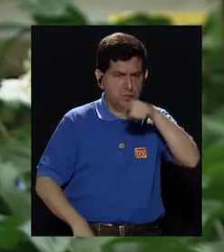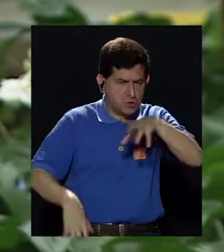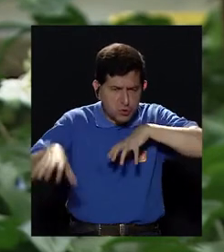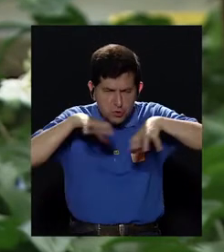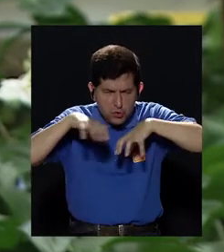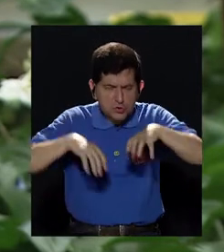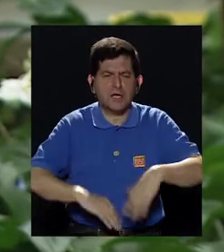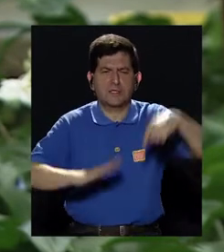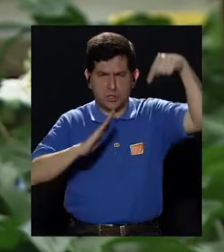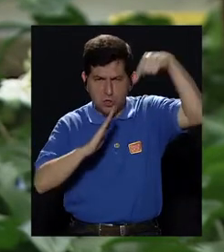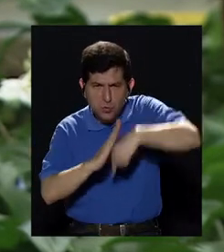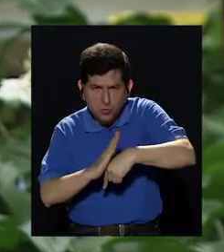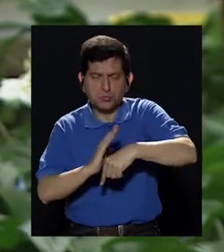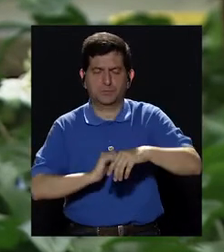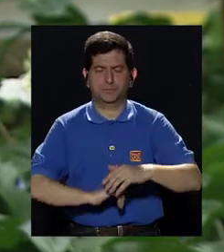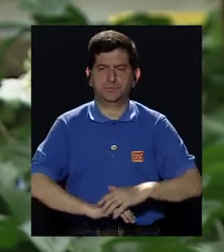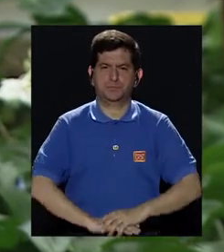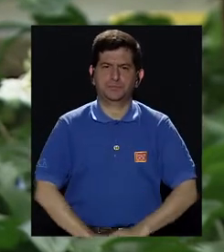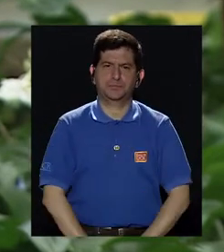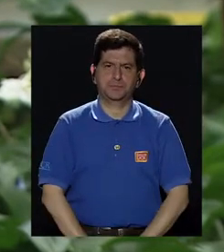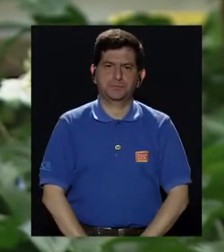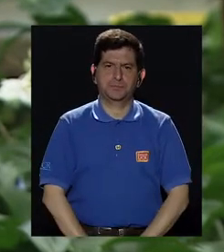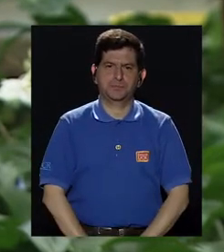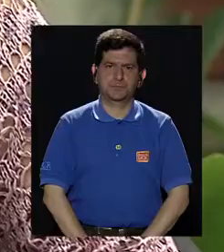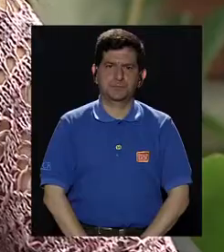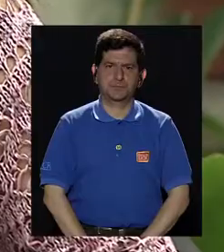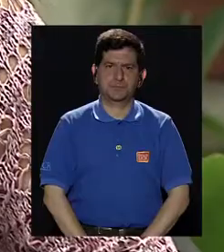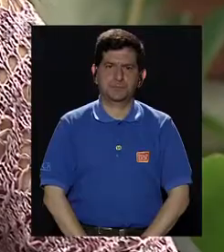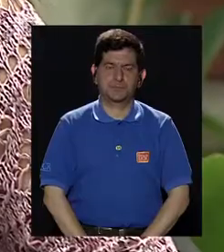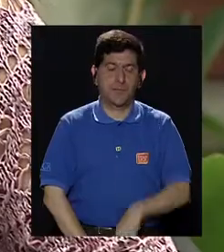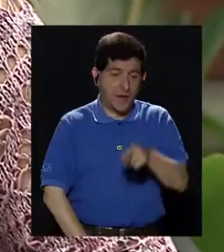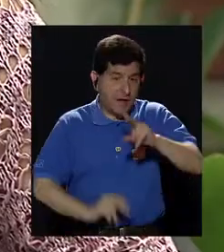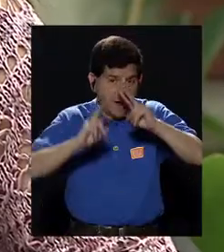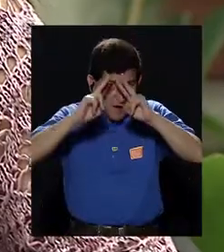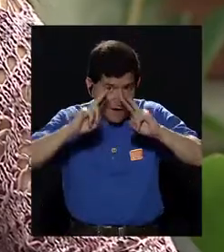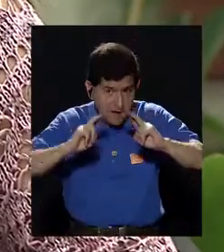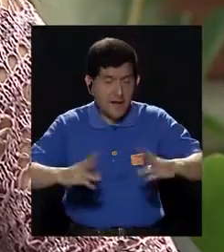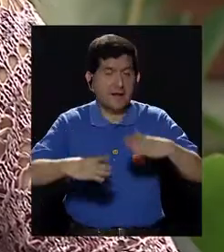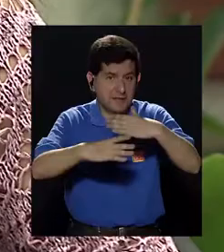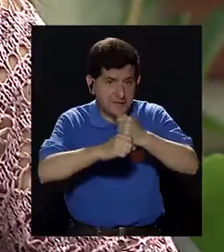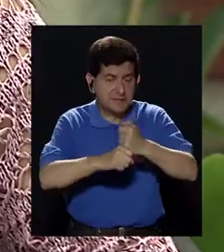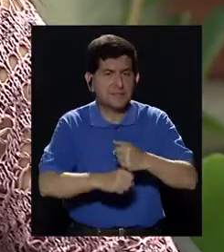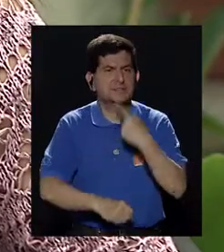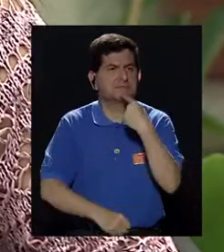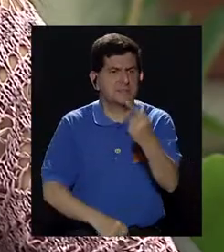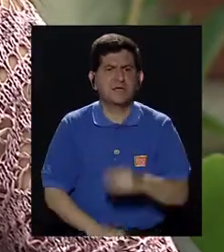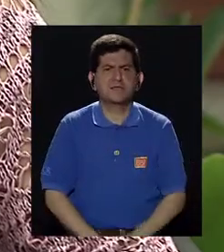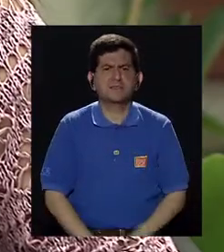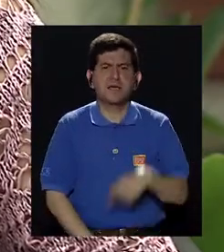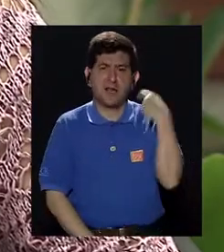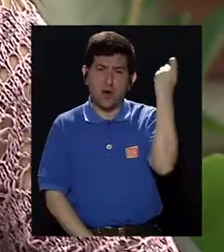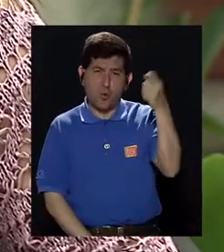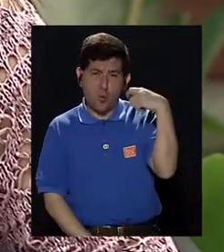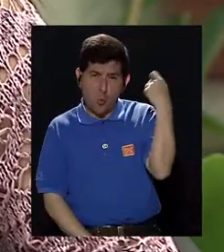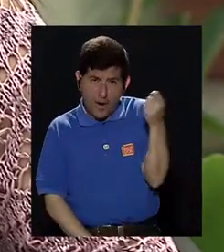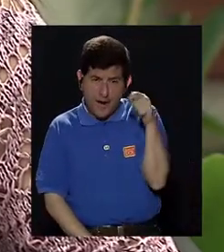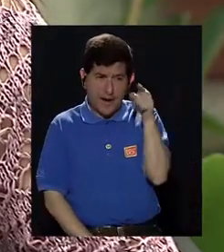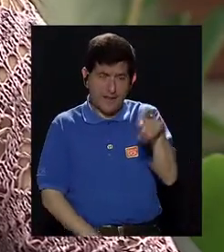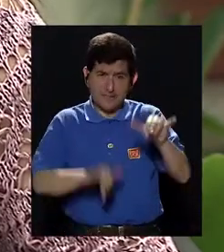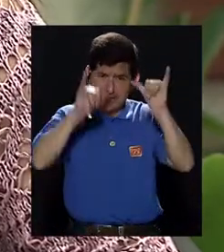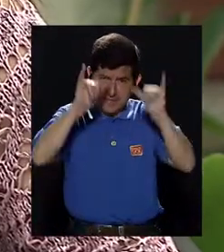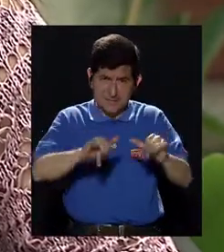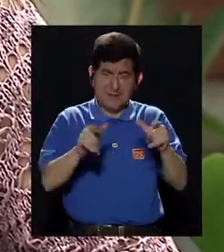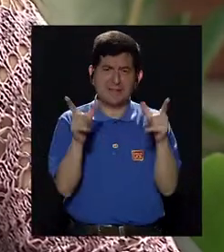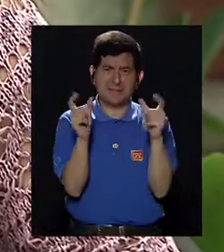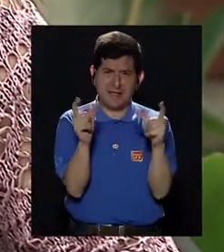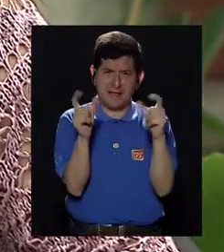activos o ser más incisivos con las intervenciones. Claro. Desde ese análisis que ustedes realizan, podríamos decir que la zona de Guanacaste, allí hay